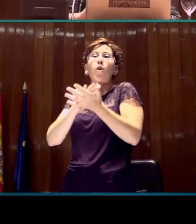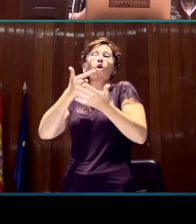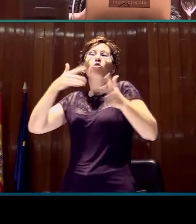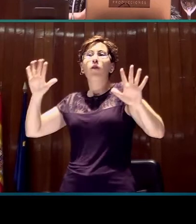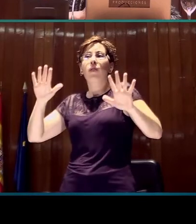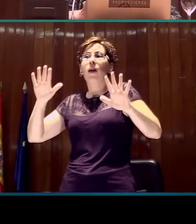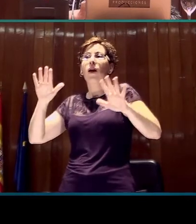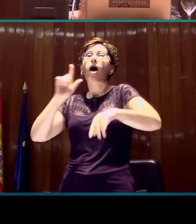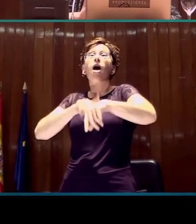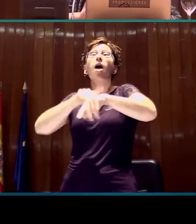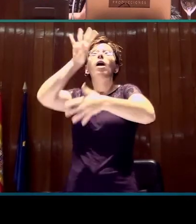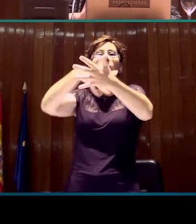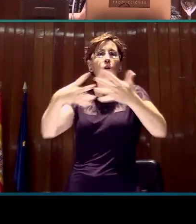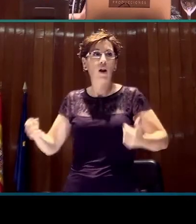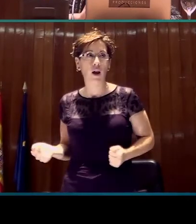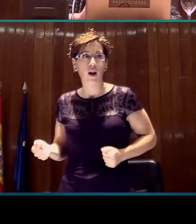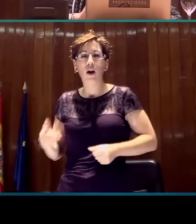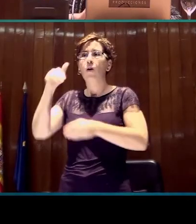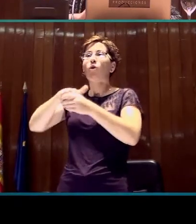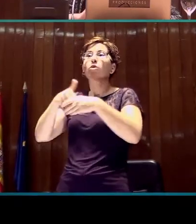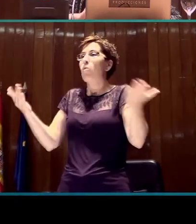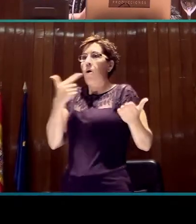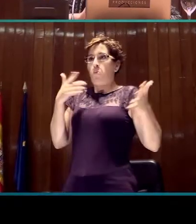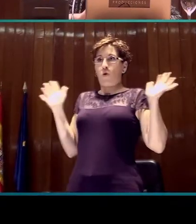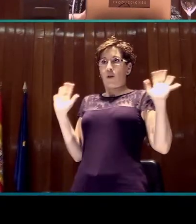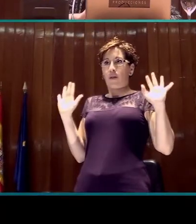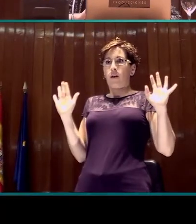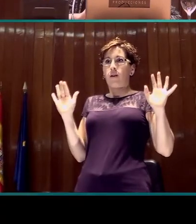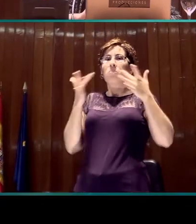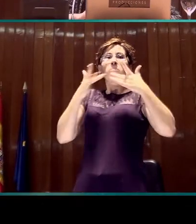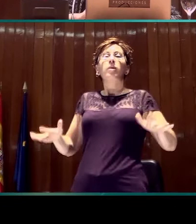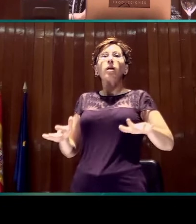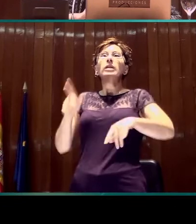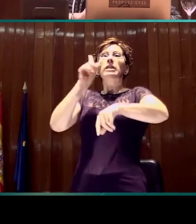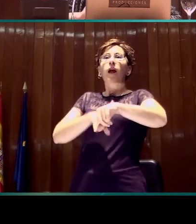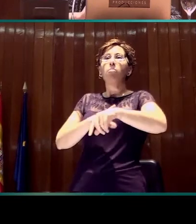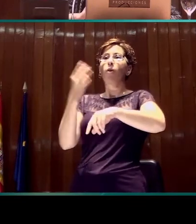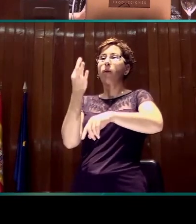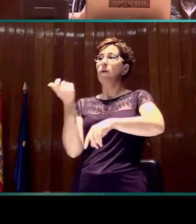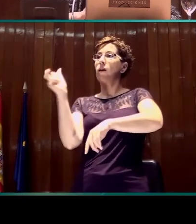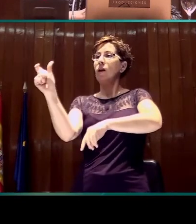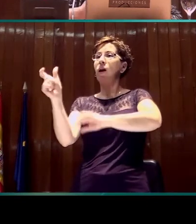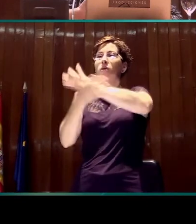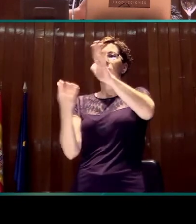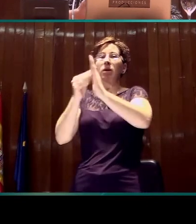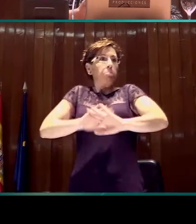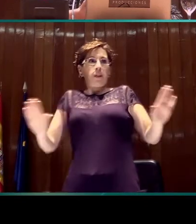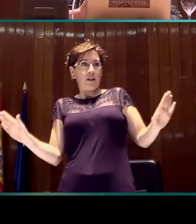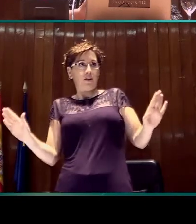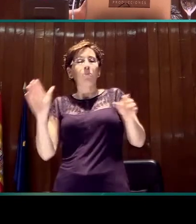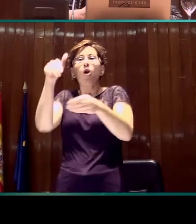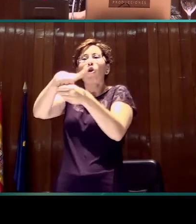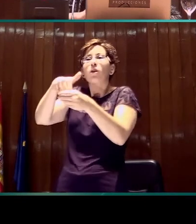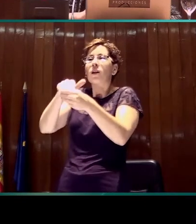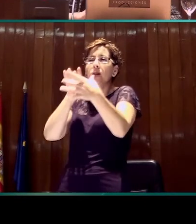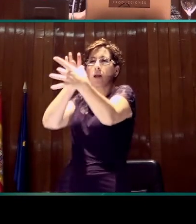contenido incluir la lengua de signos. De manera que son las cadenas quienes deciden, en último lugar, en qué tipo de contenido